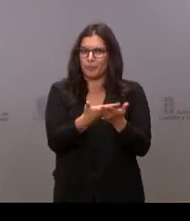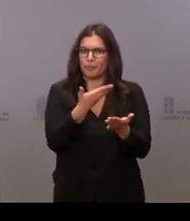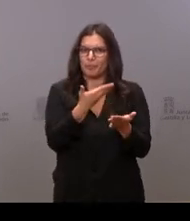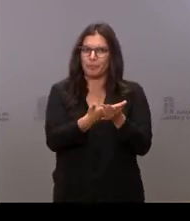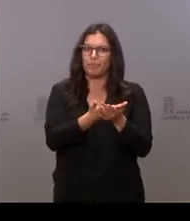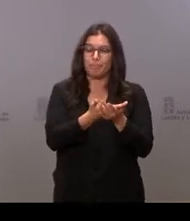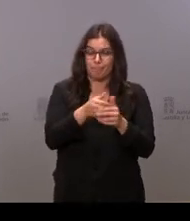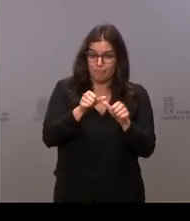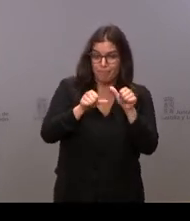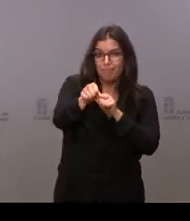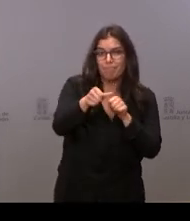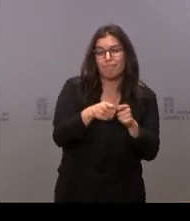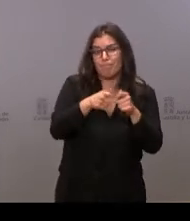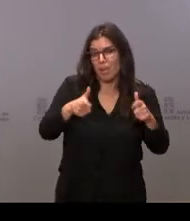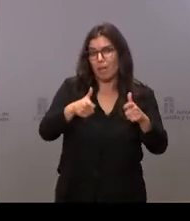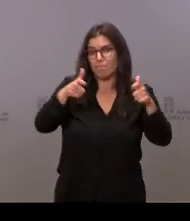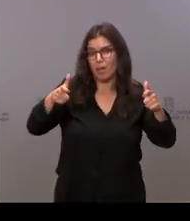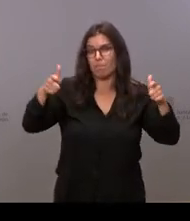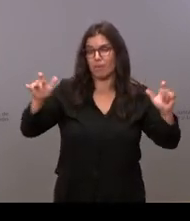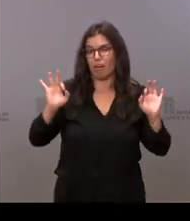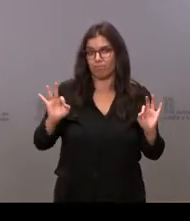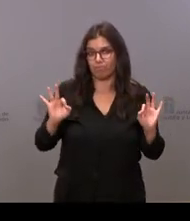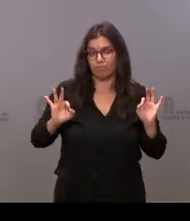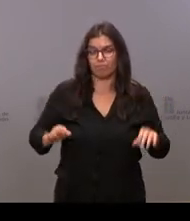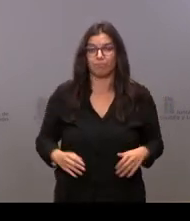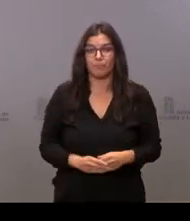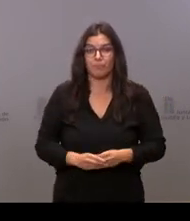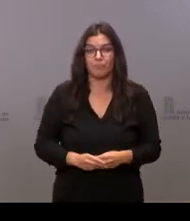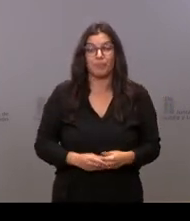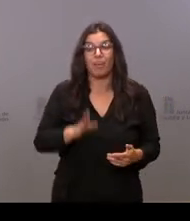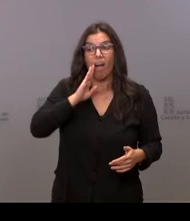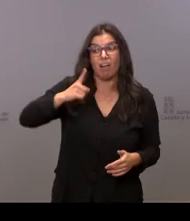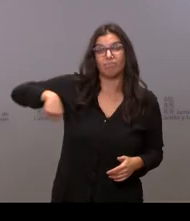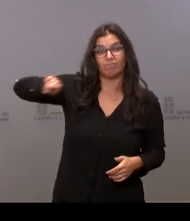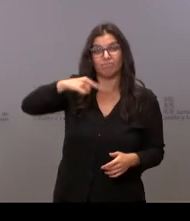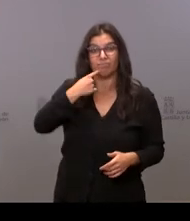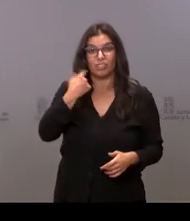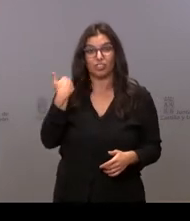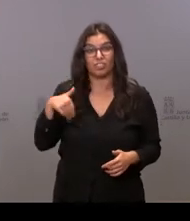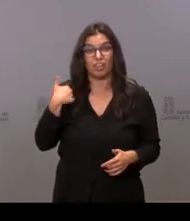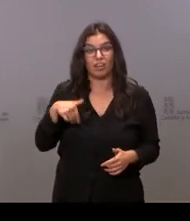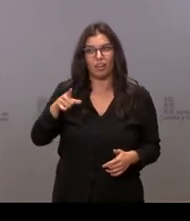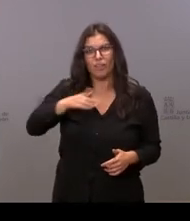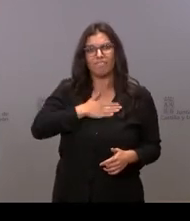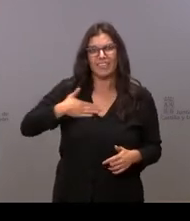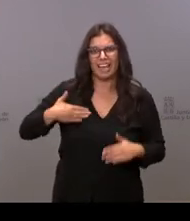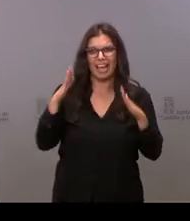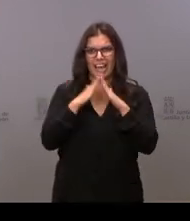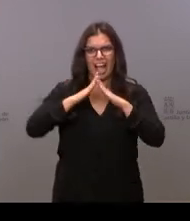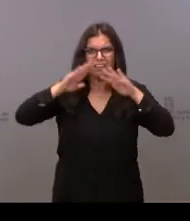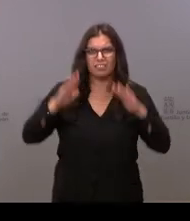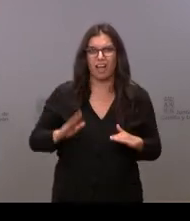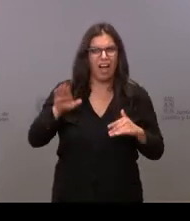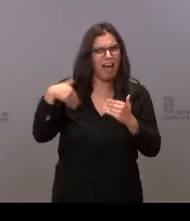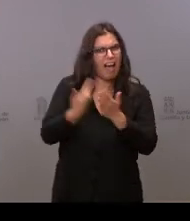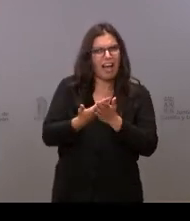va a seguir creciendo en los próximos años. Y lo decíais, quieren vivir en su casa hasta